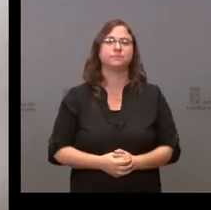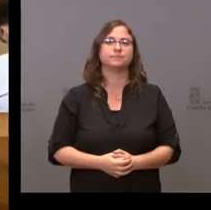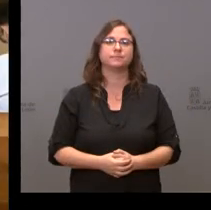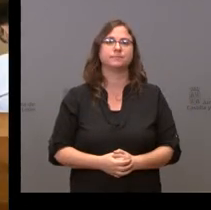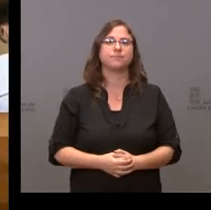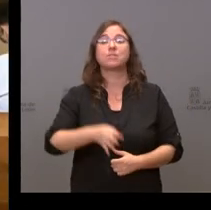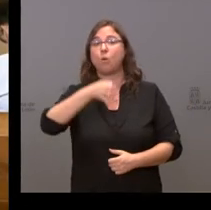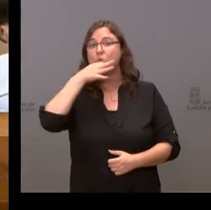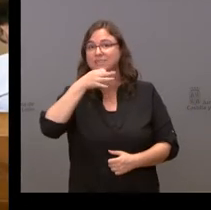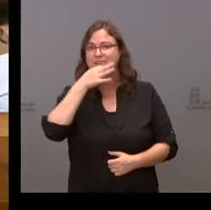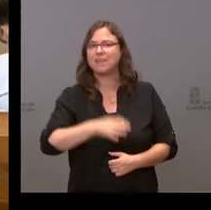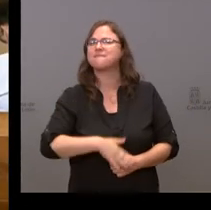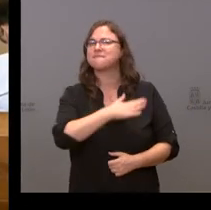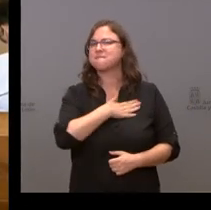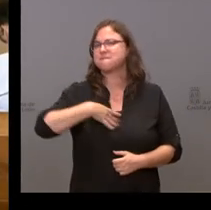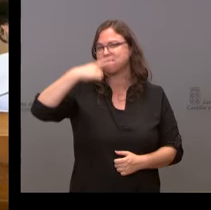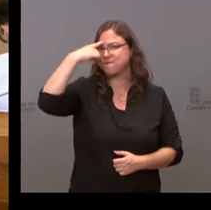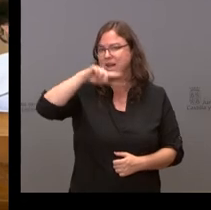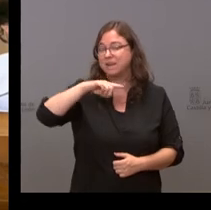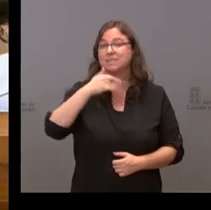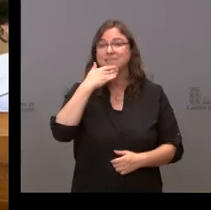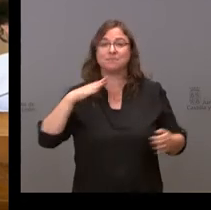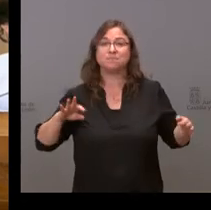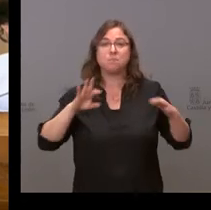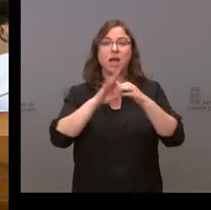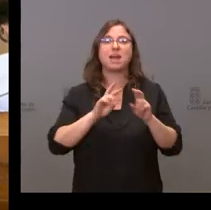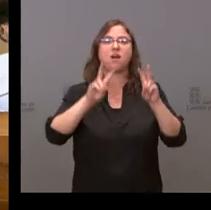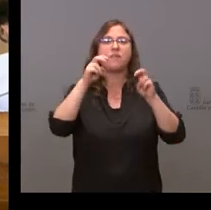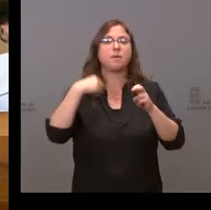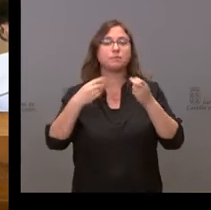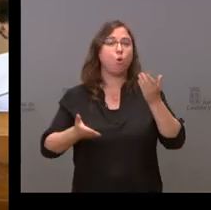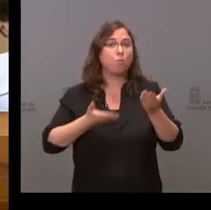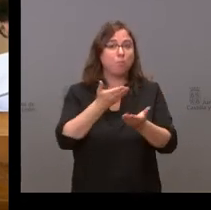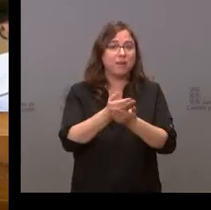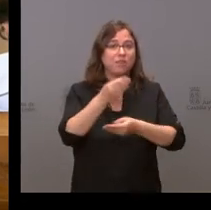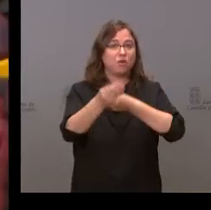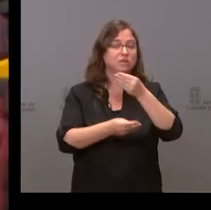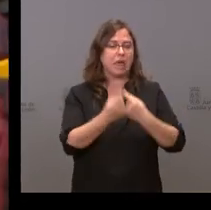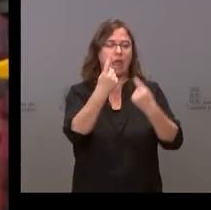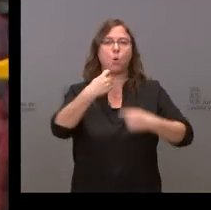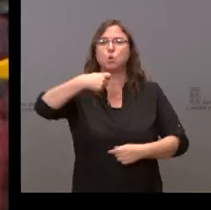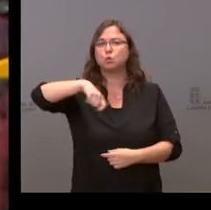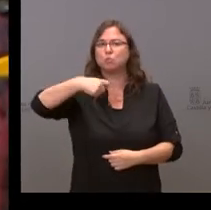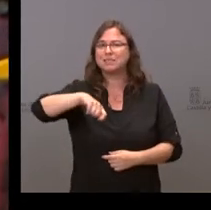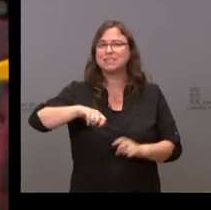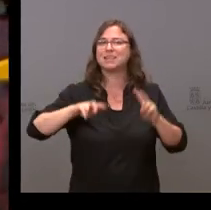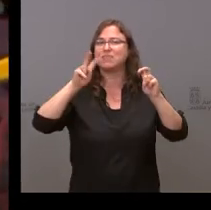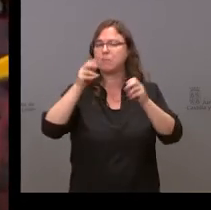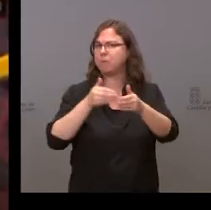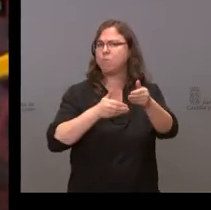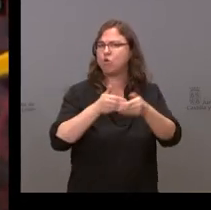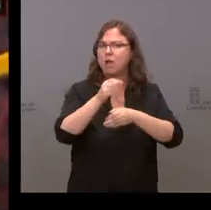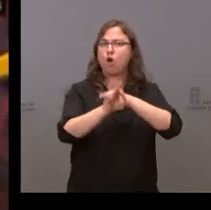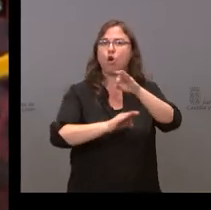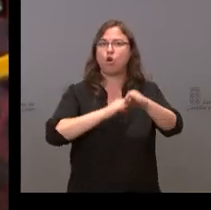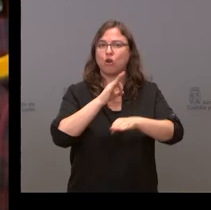Sí, buenas tardes. Quería saber si con respecto a esa petición que se ha realizado por parte de algunos presidentes sobre la próxima organización o